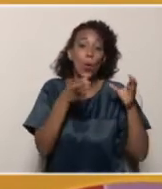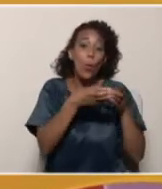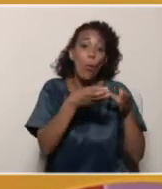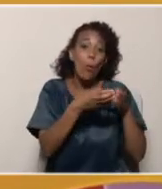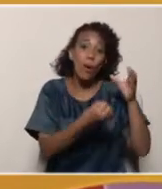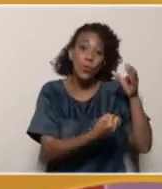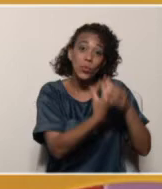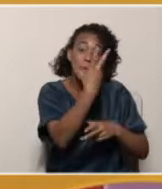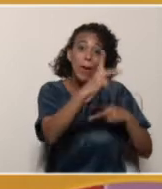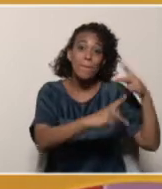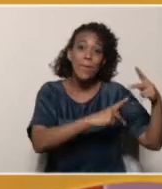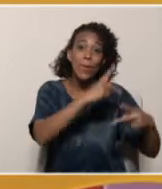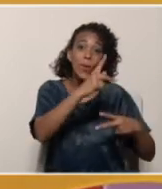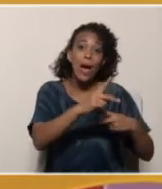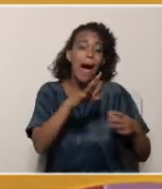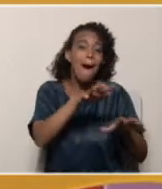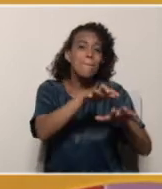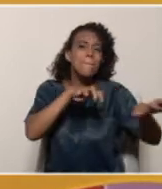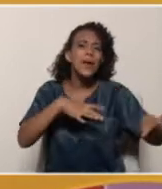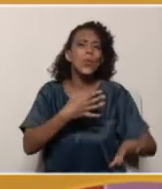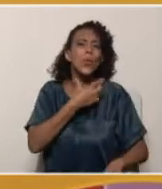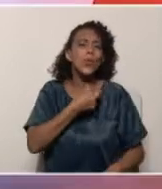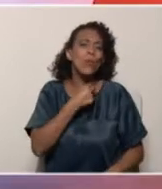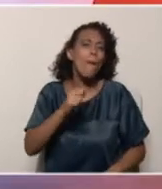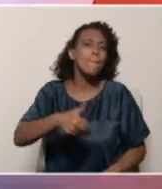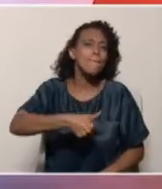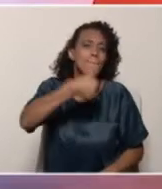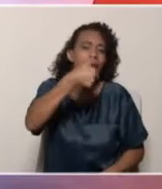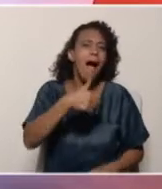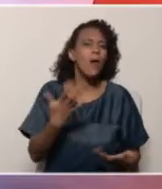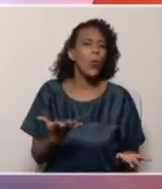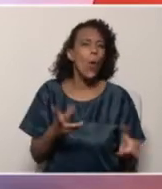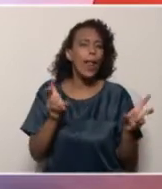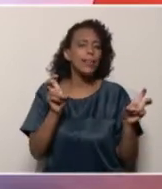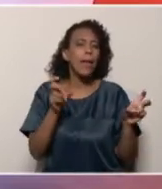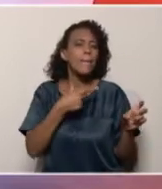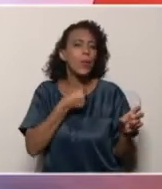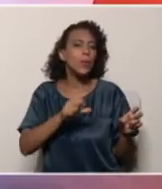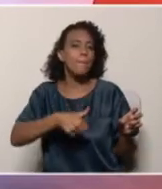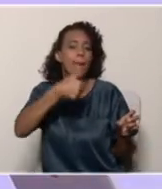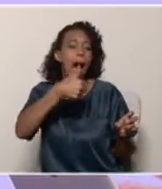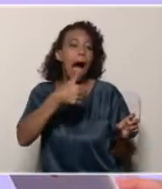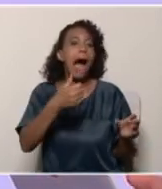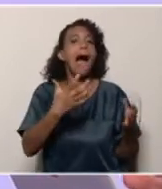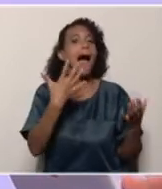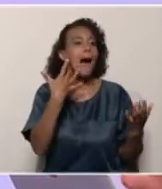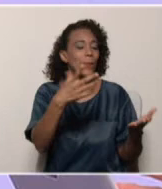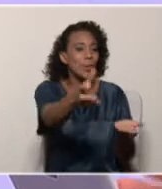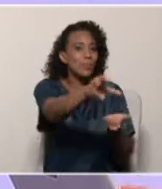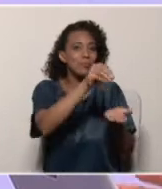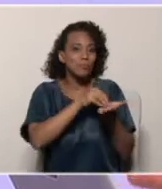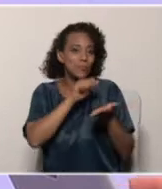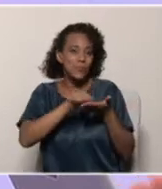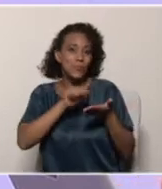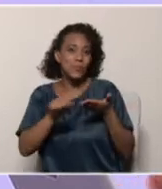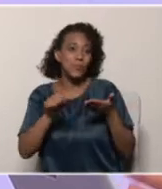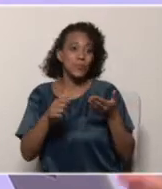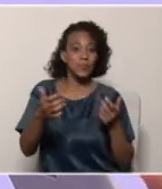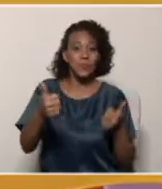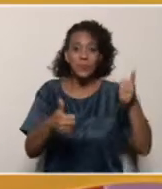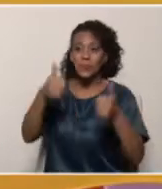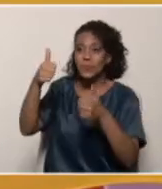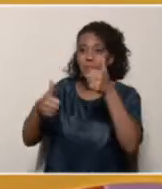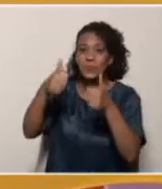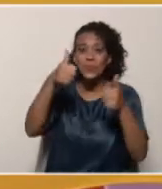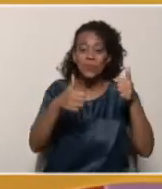creación, recreación y producción que mayor interés tengan. Recuerden que, bueno, siempre uno se destaca más que otro de